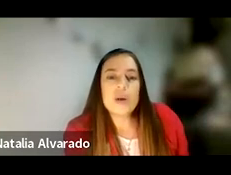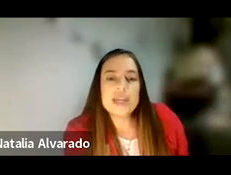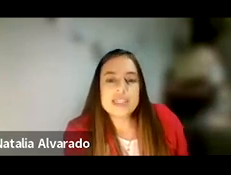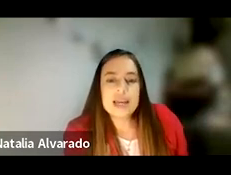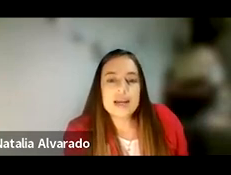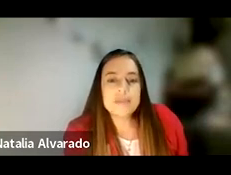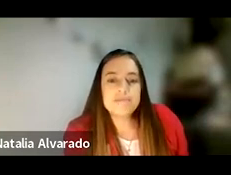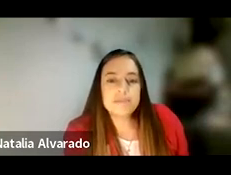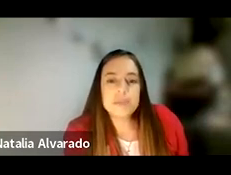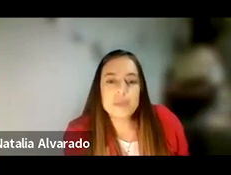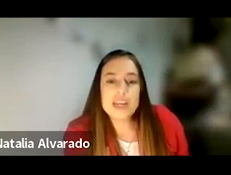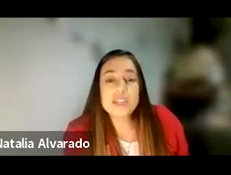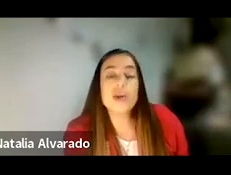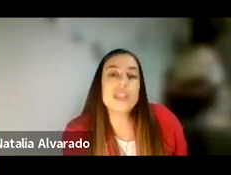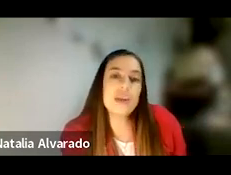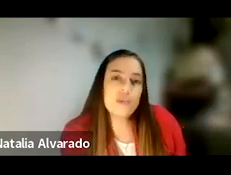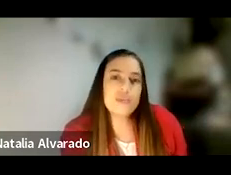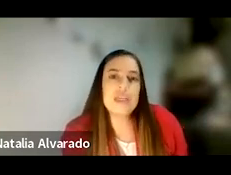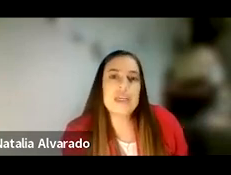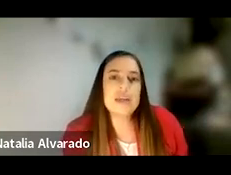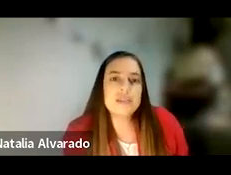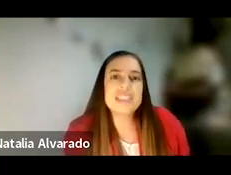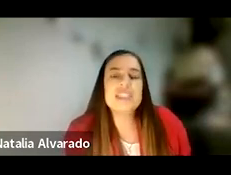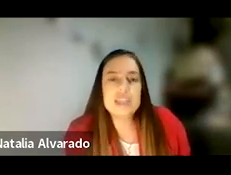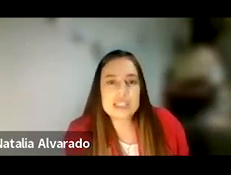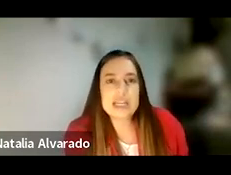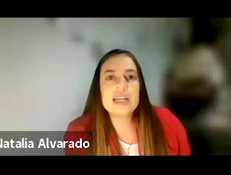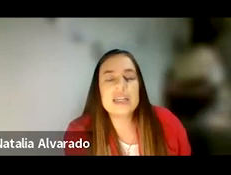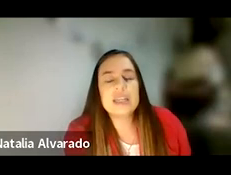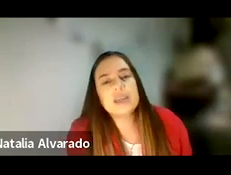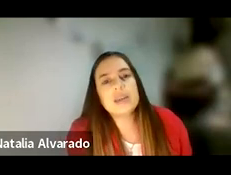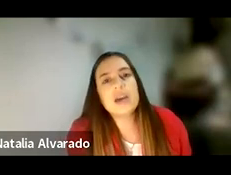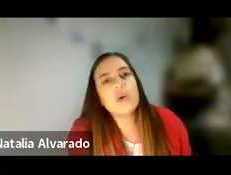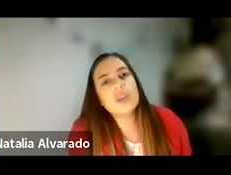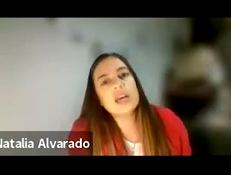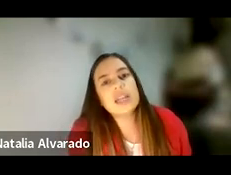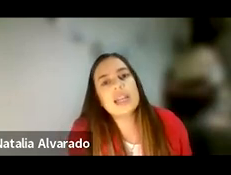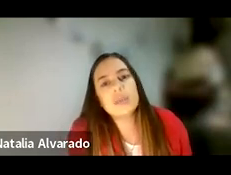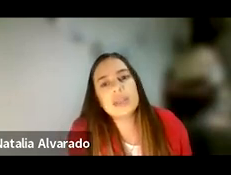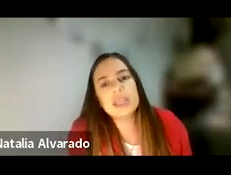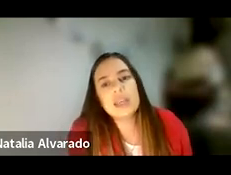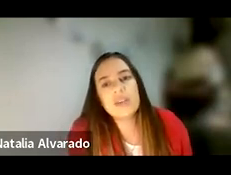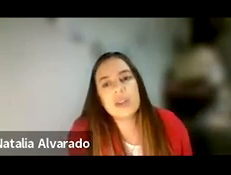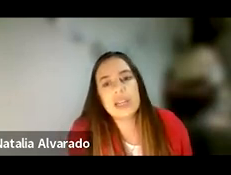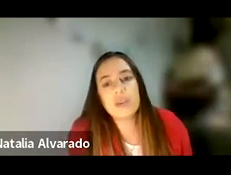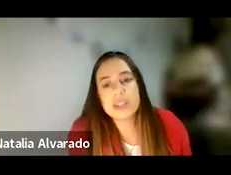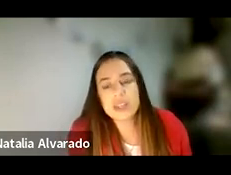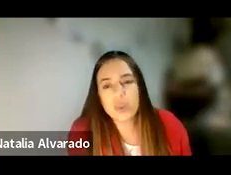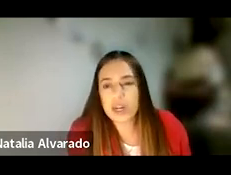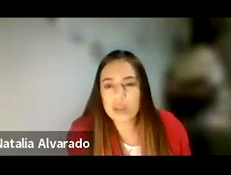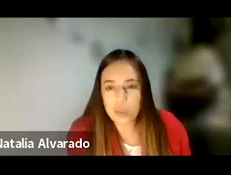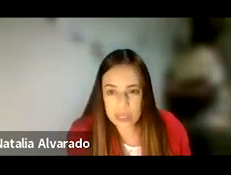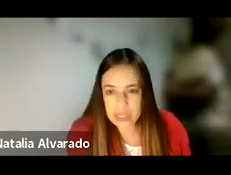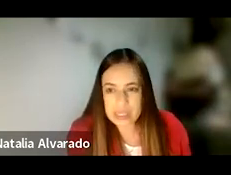Dado este objetivo de sensibilizar y abordar la temática de la